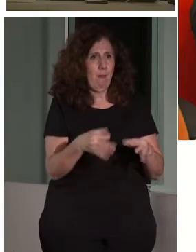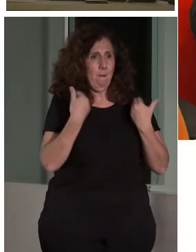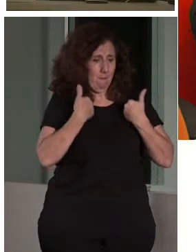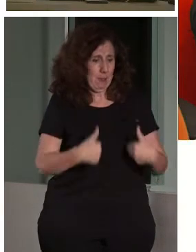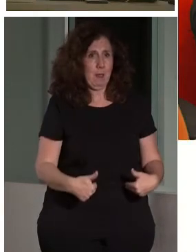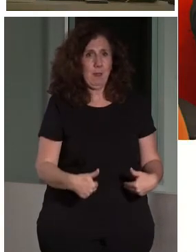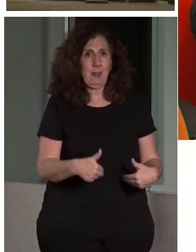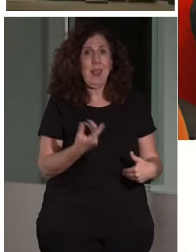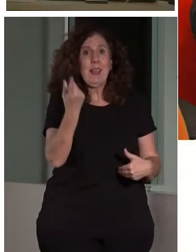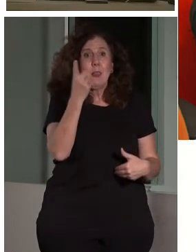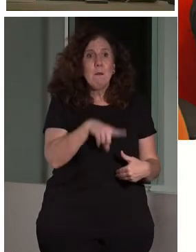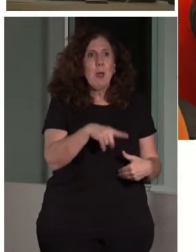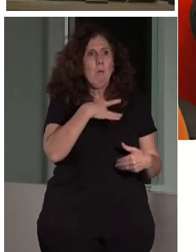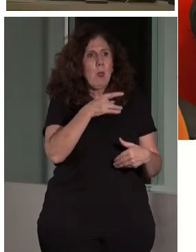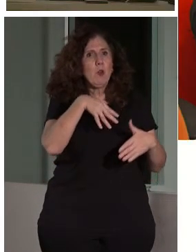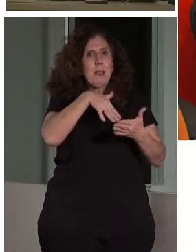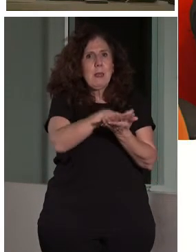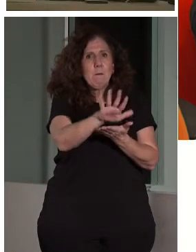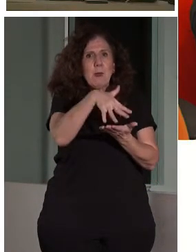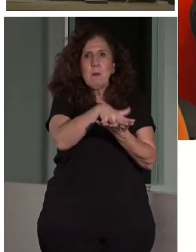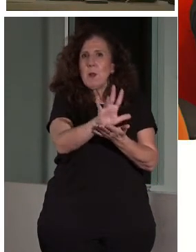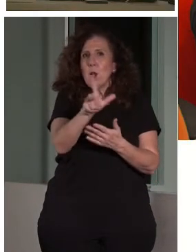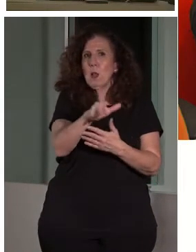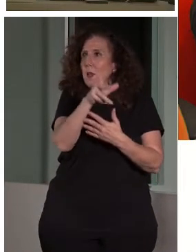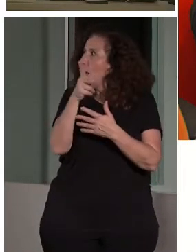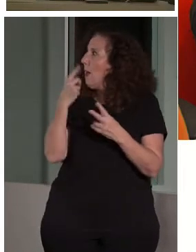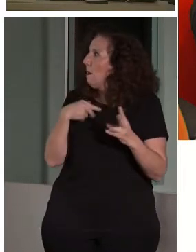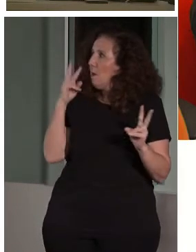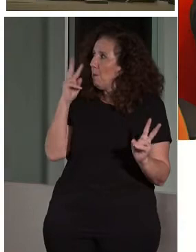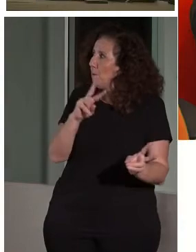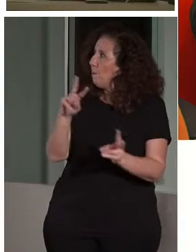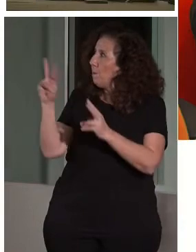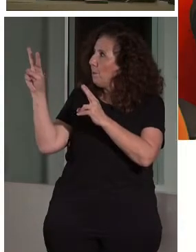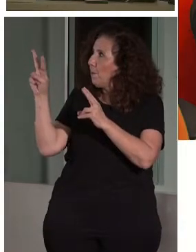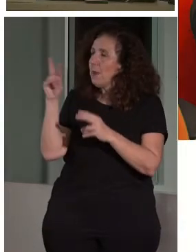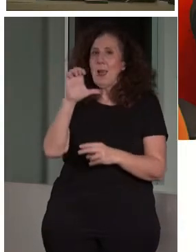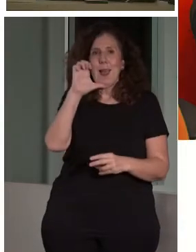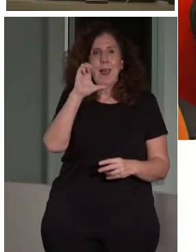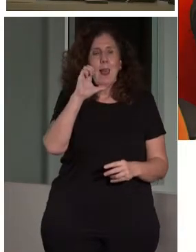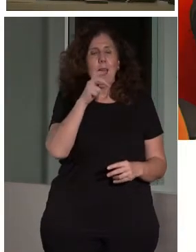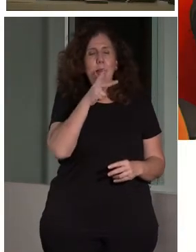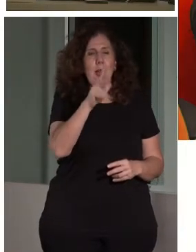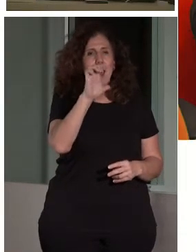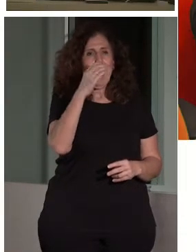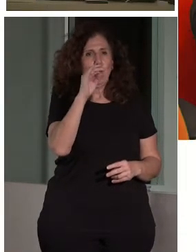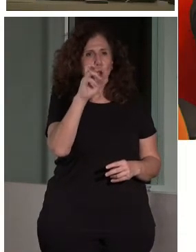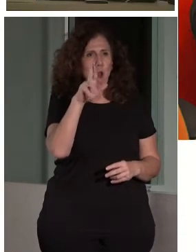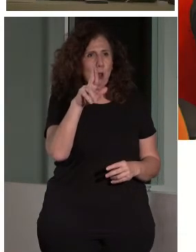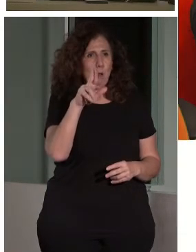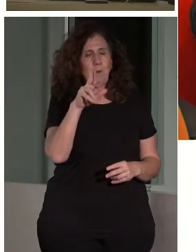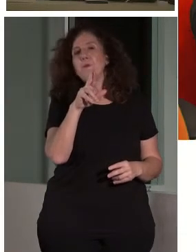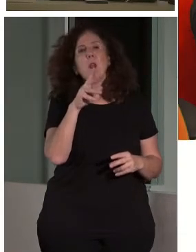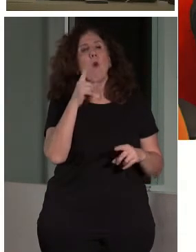es que encima lo podemos imprimir. Ahí tenéis a Néstor Márquez, con el que tenemos un proyecto de investigación de I+, D+, I,